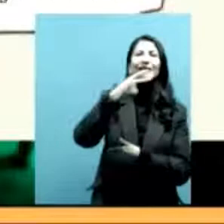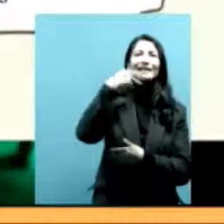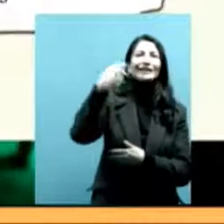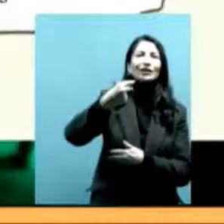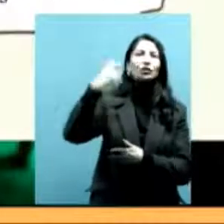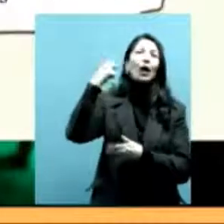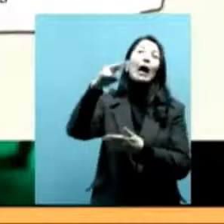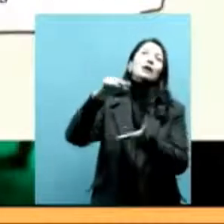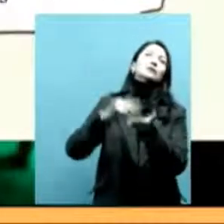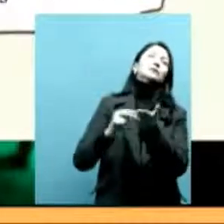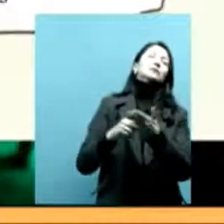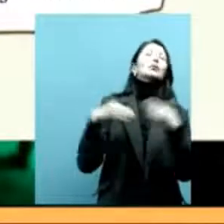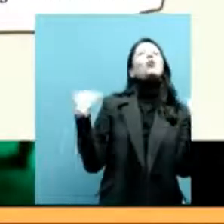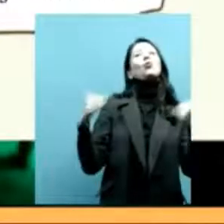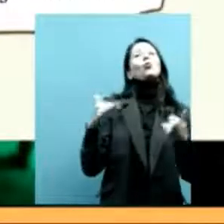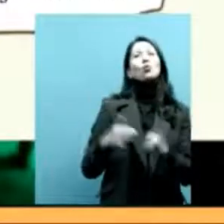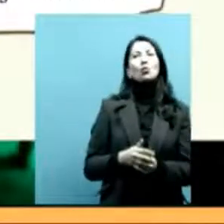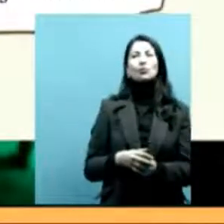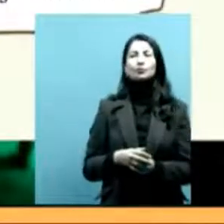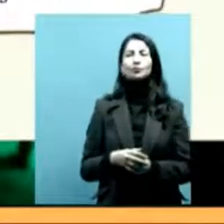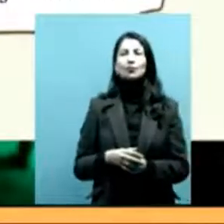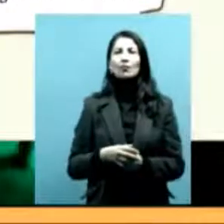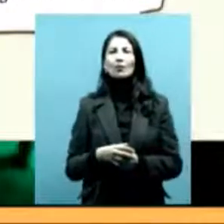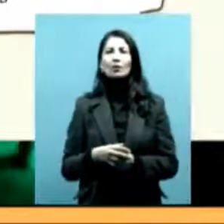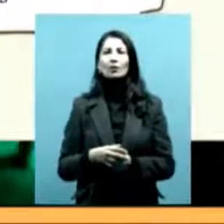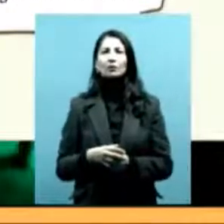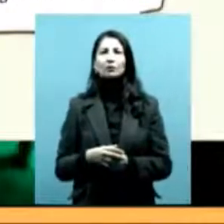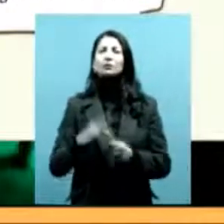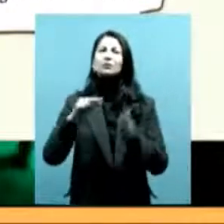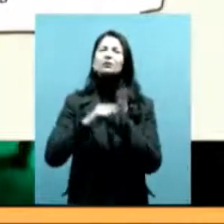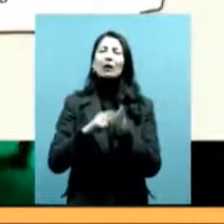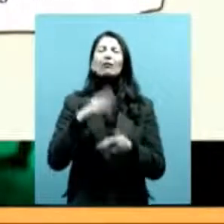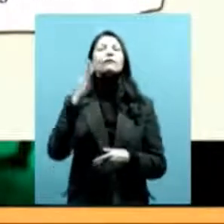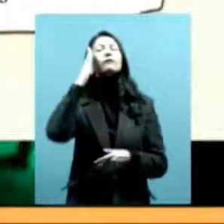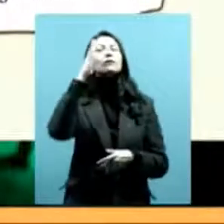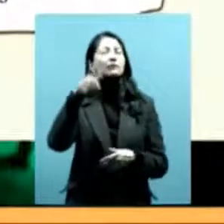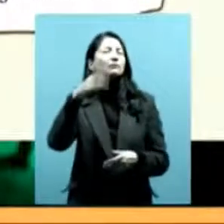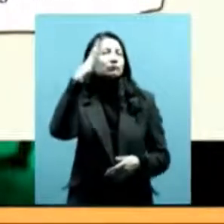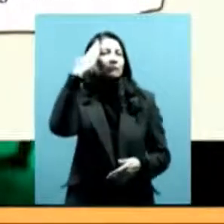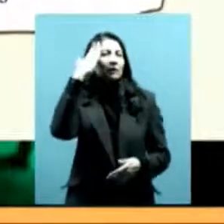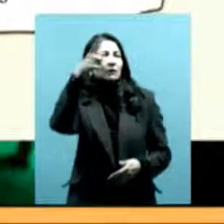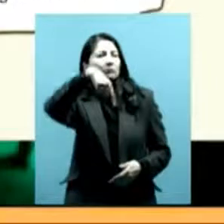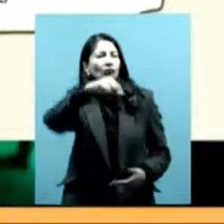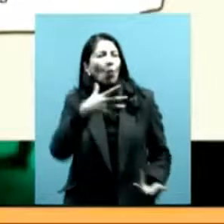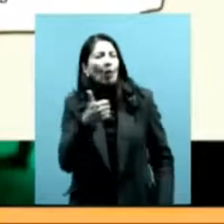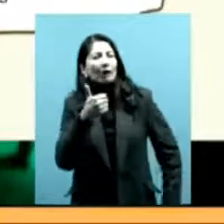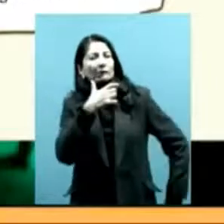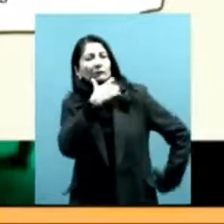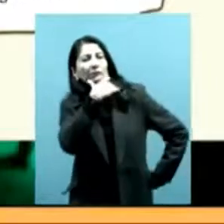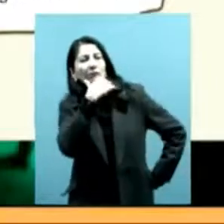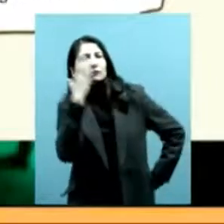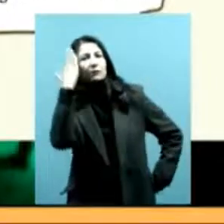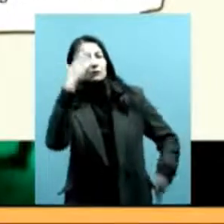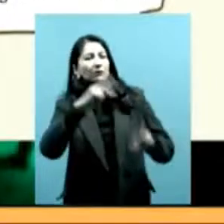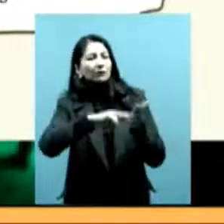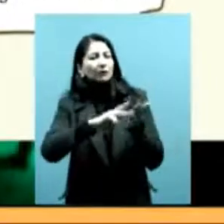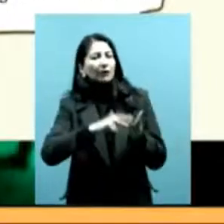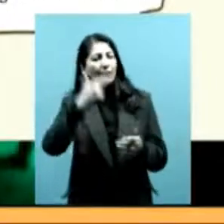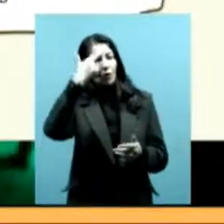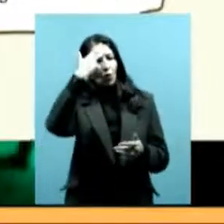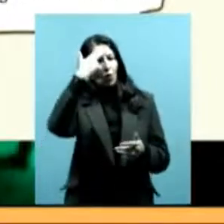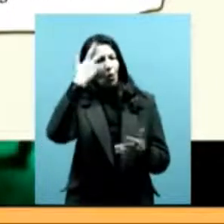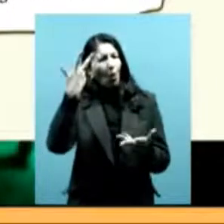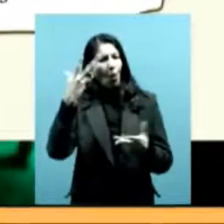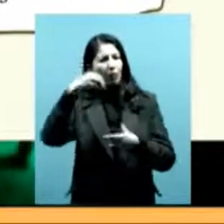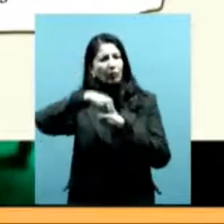Entonces, frente a esta dinámica, ¿cuál es el desafío? Cuando uno quiere trabajar desde esta lógica de la burocracia,